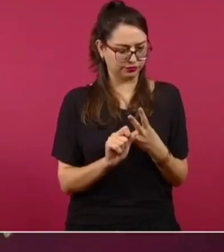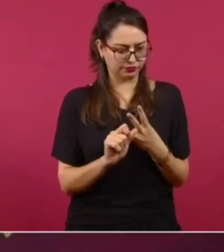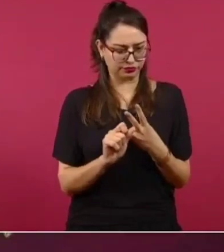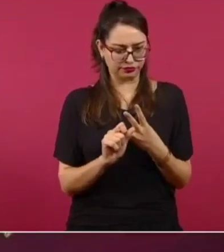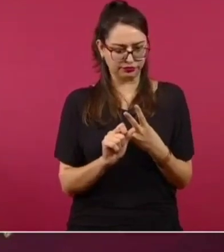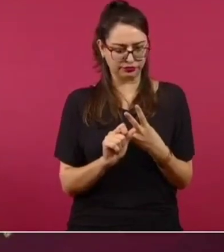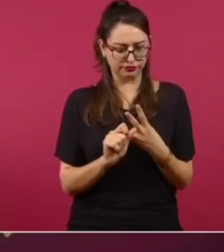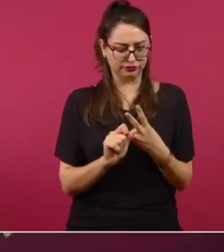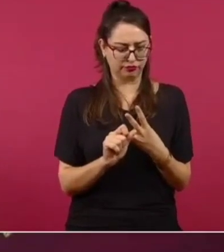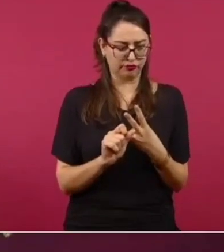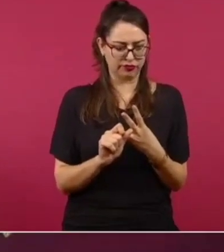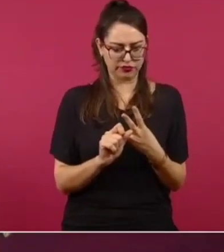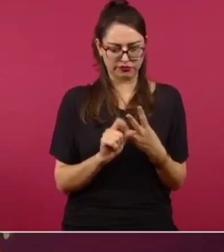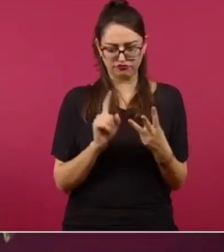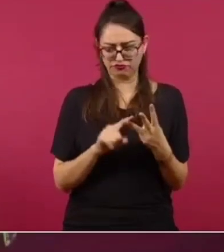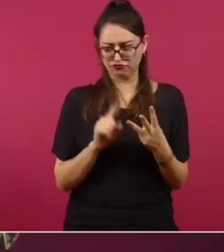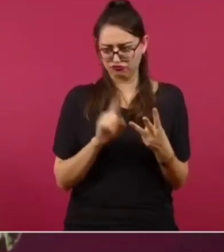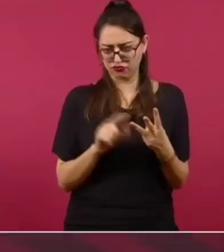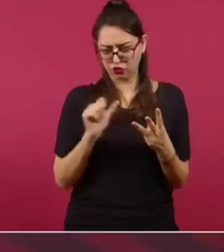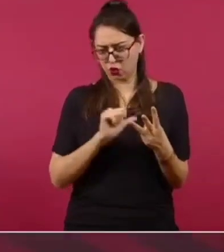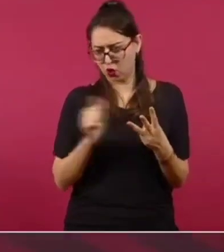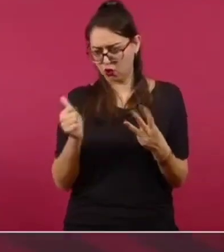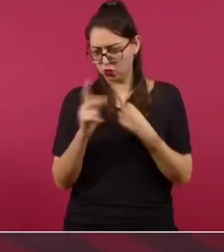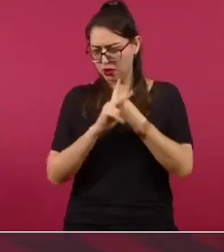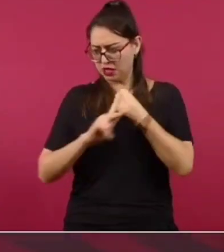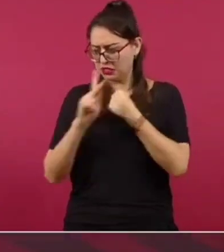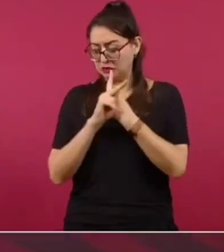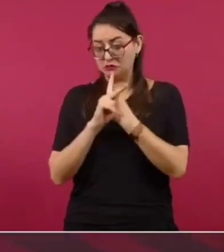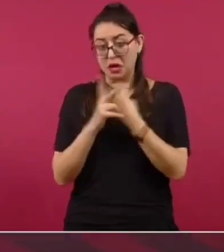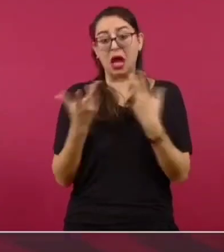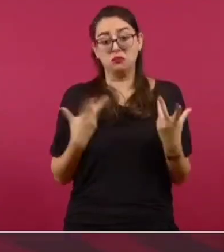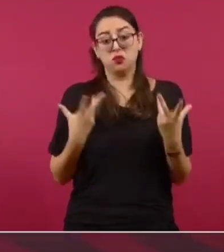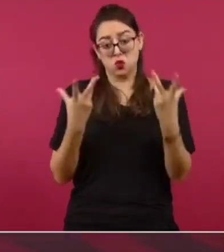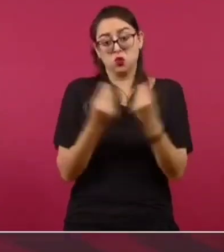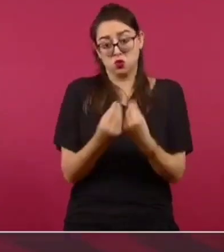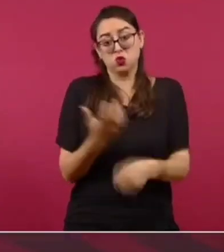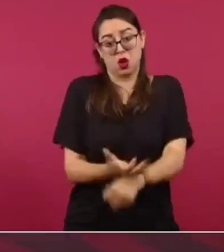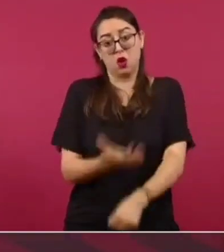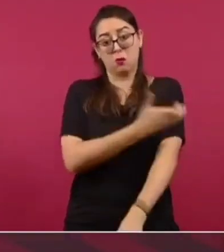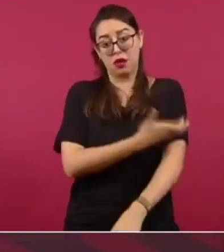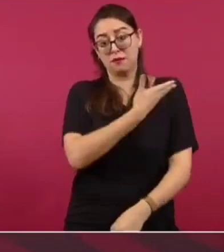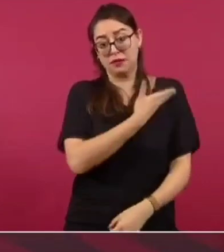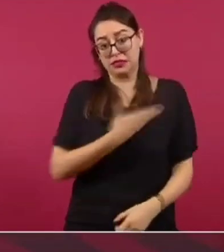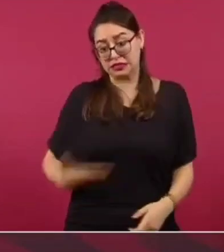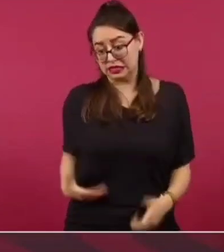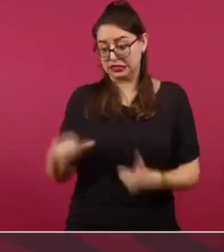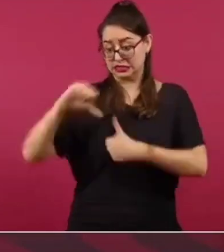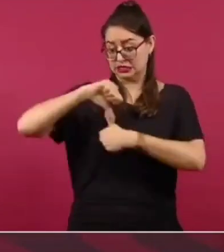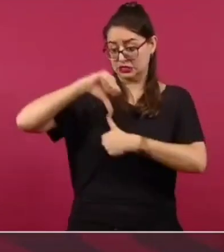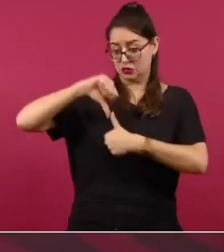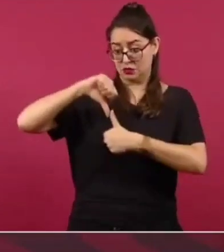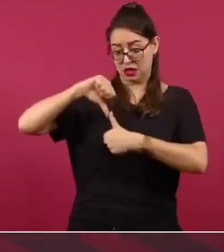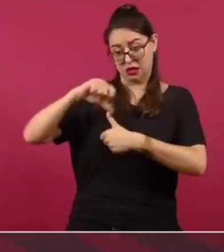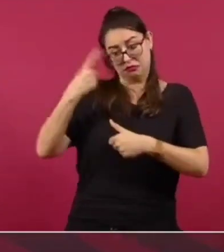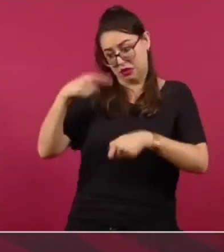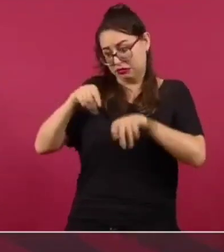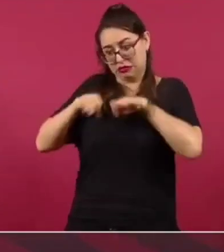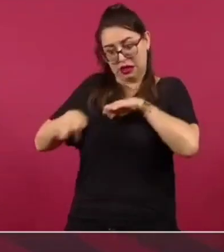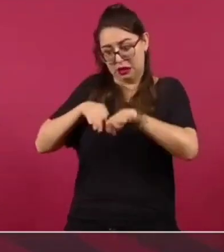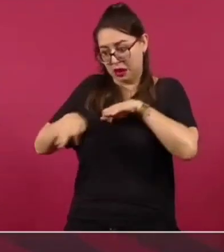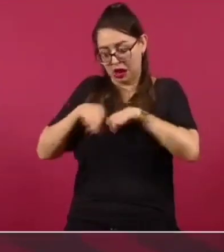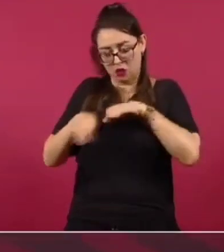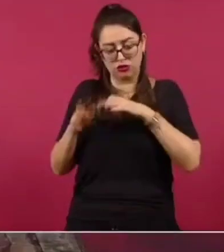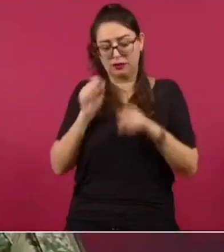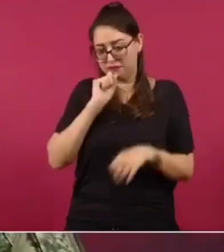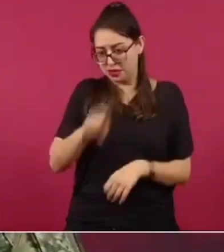¿qué otro país? Bueno, acompañando al señor presidente en la gira a Centroamérica, donde tuve